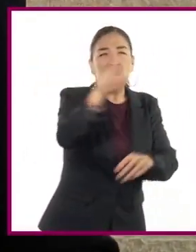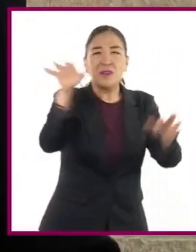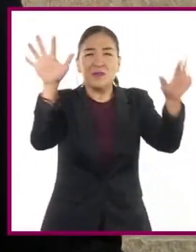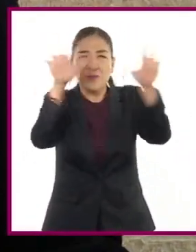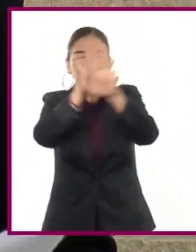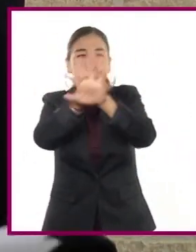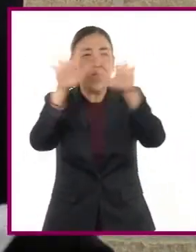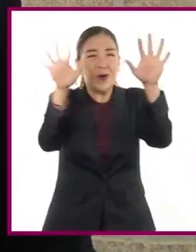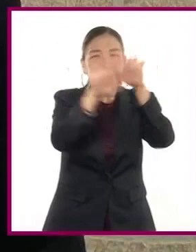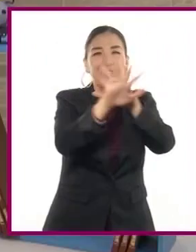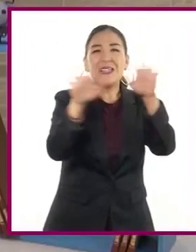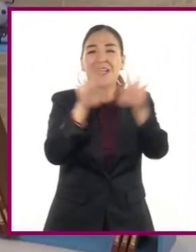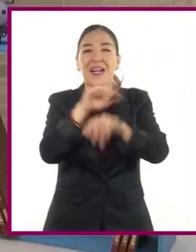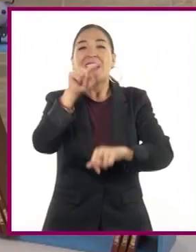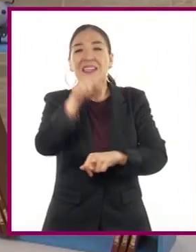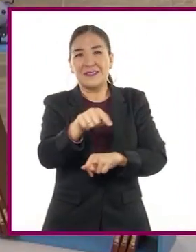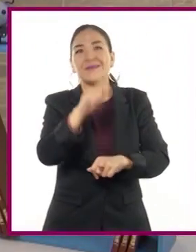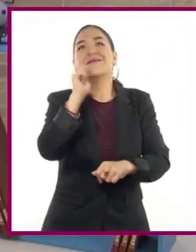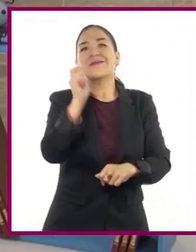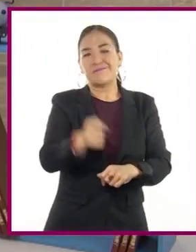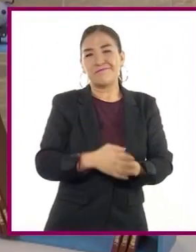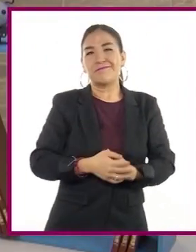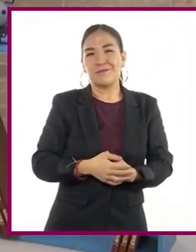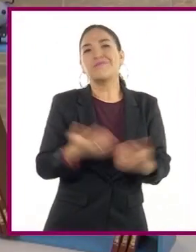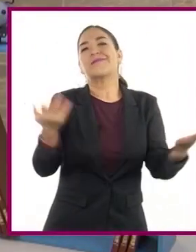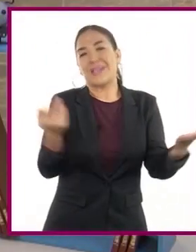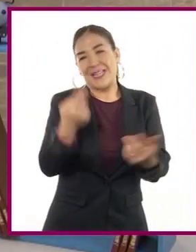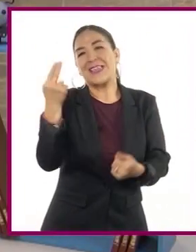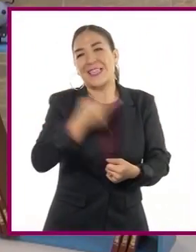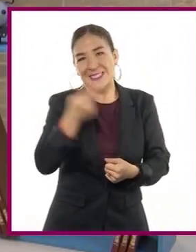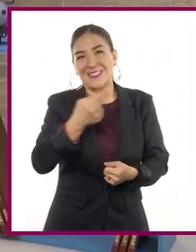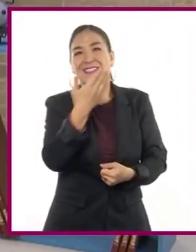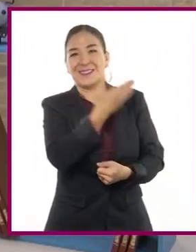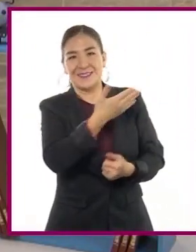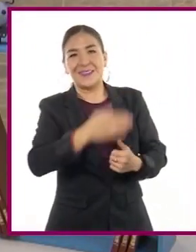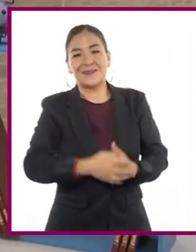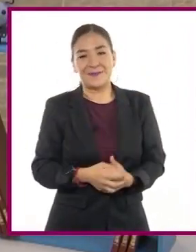borrosos. Esto, sin duda, es la necesidad.